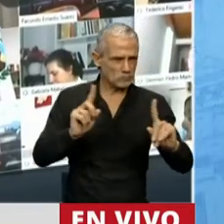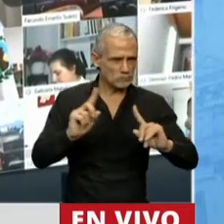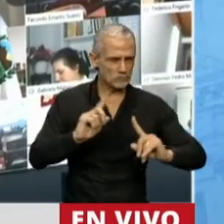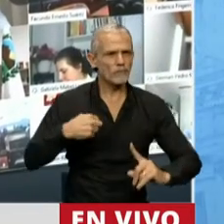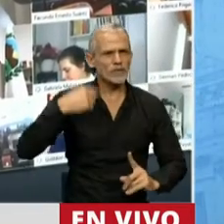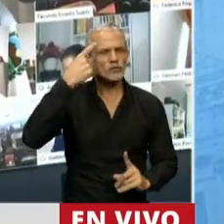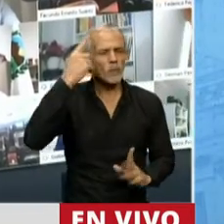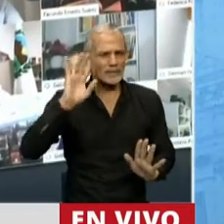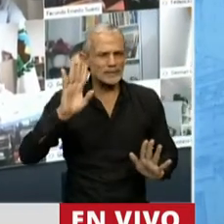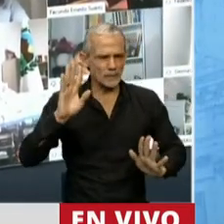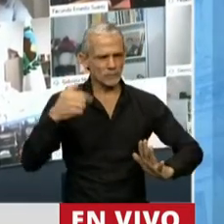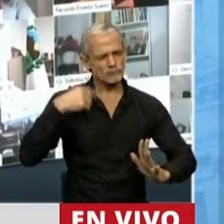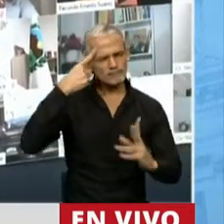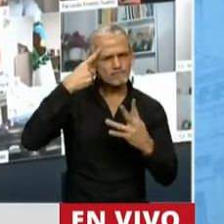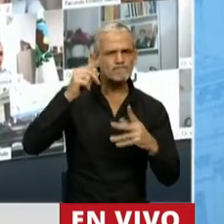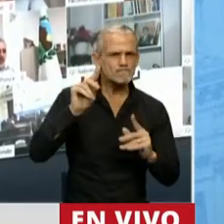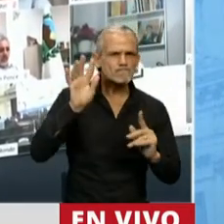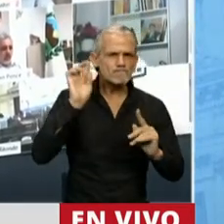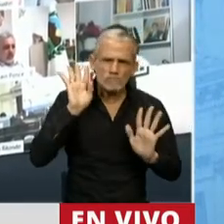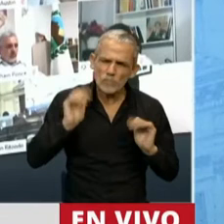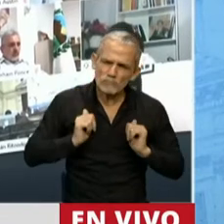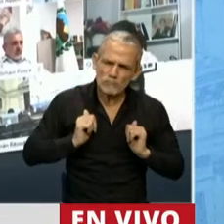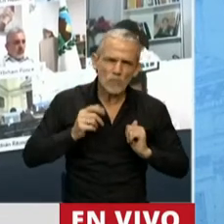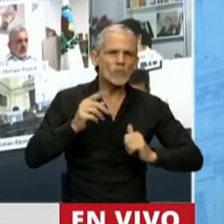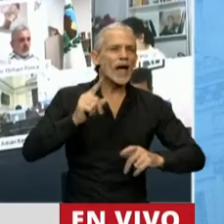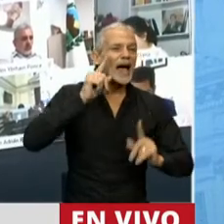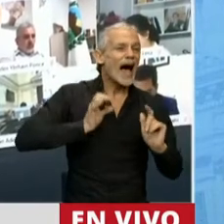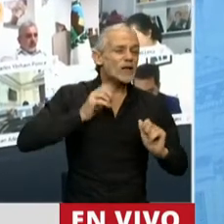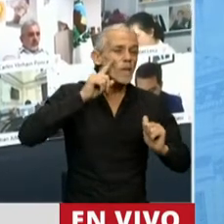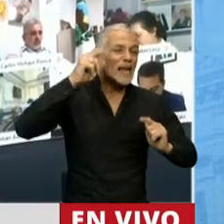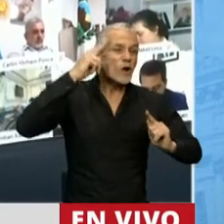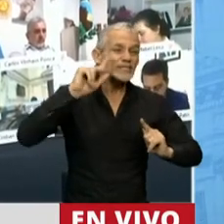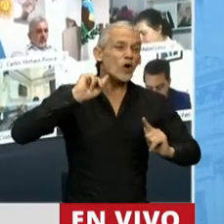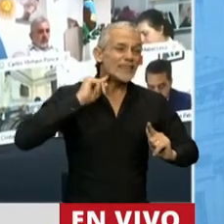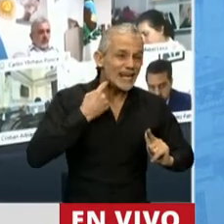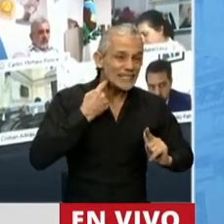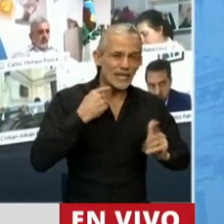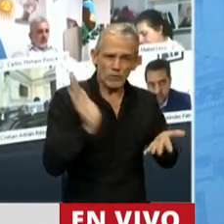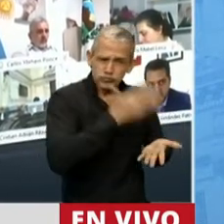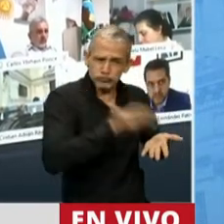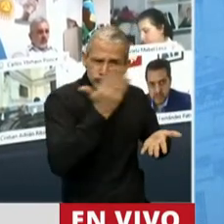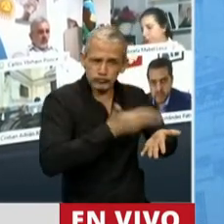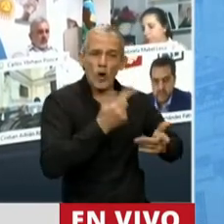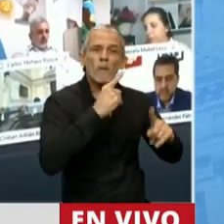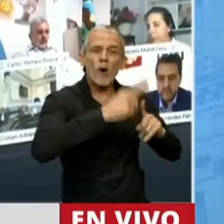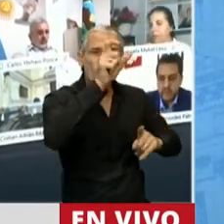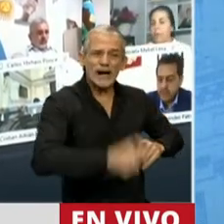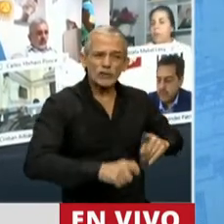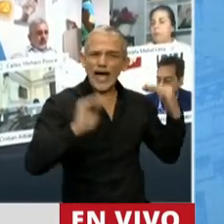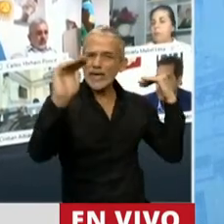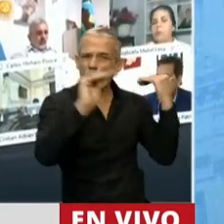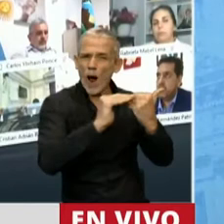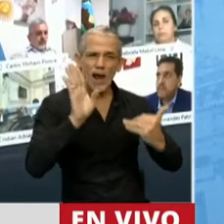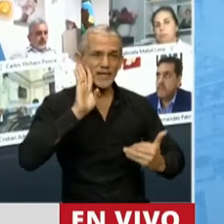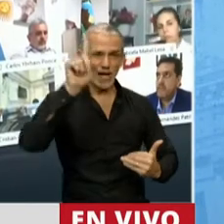por supuesto, razona mientras va escuchando. ¿Sabe, presidente? En el año 1913 teníamos un producto bruto per cápita igual al de Estados Unidos,